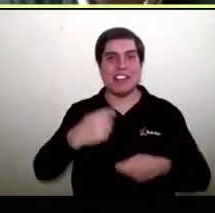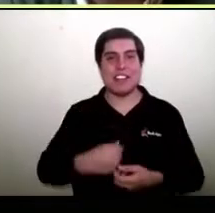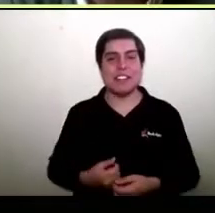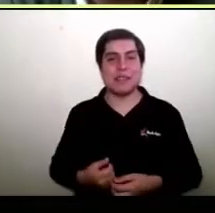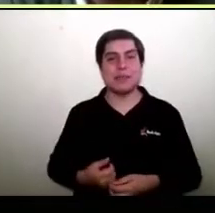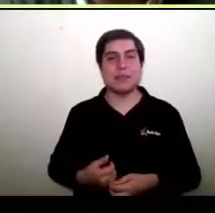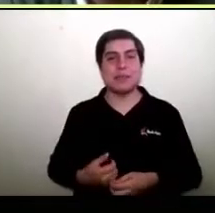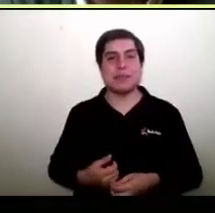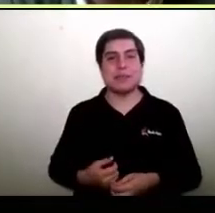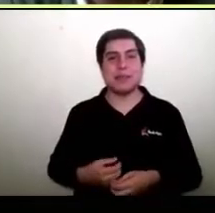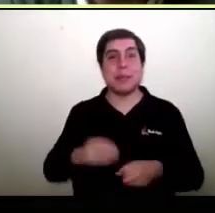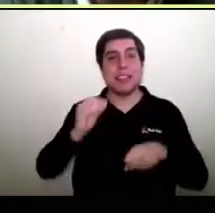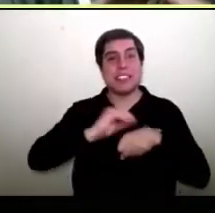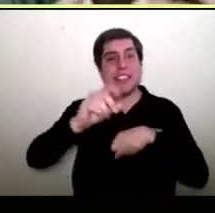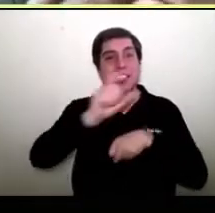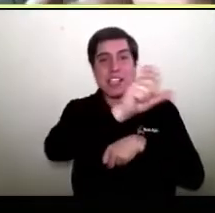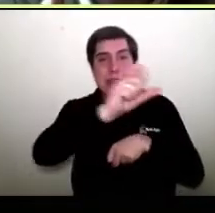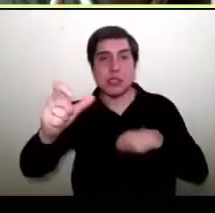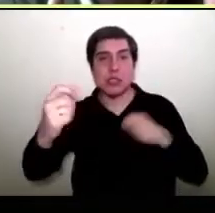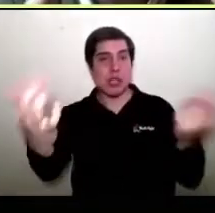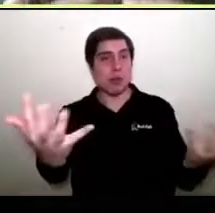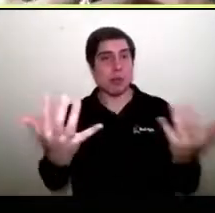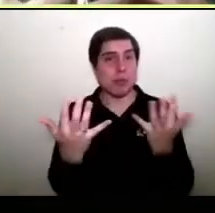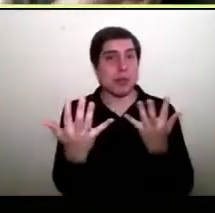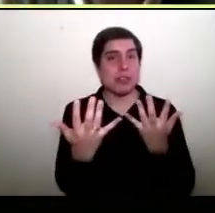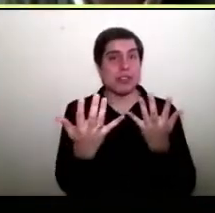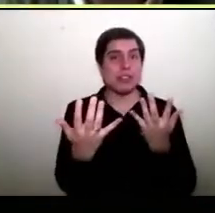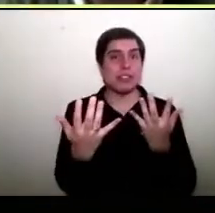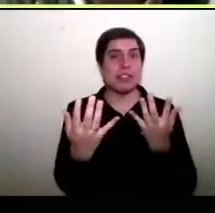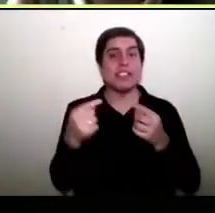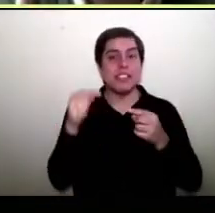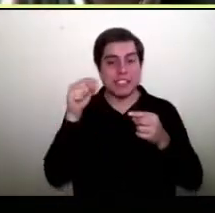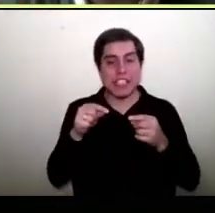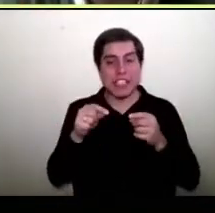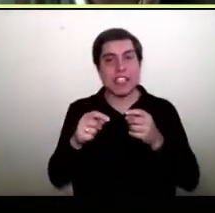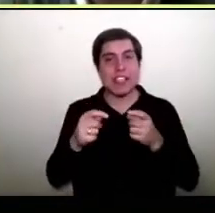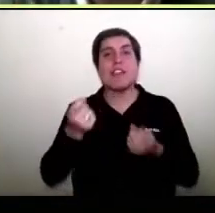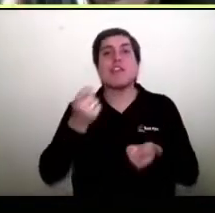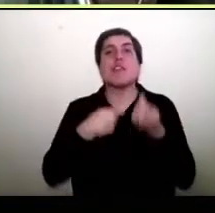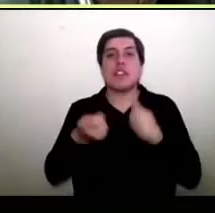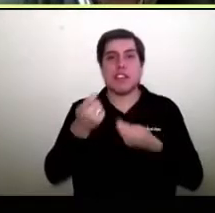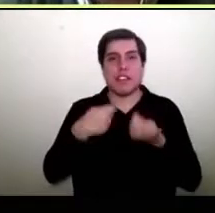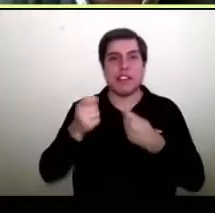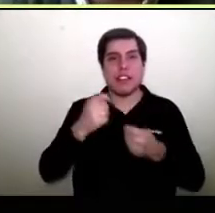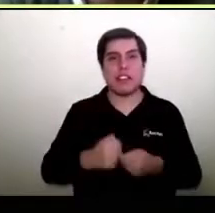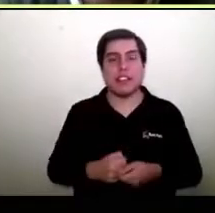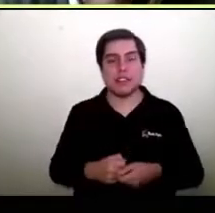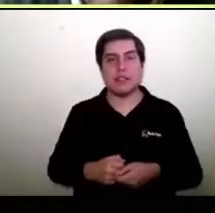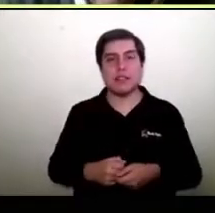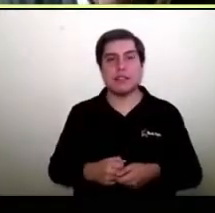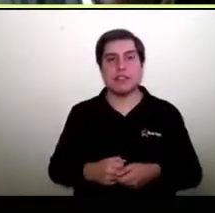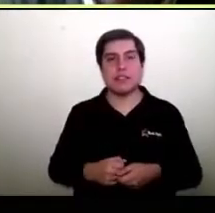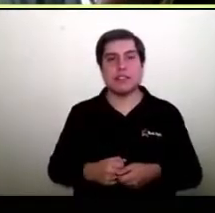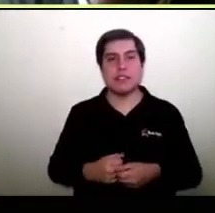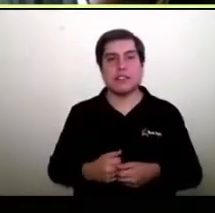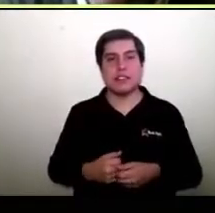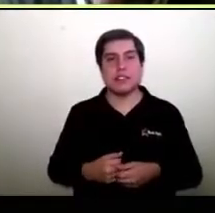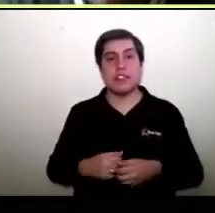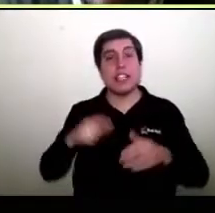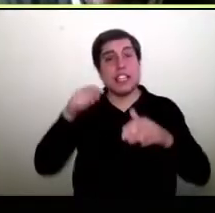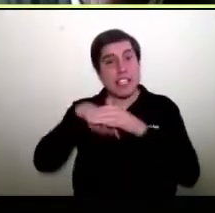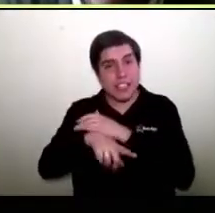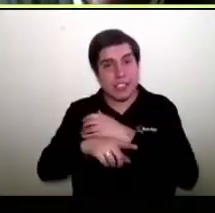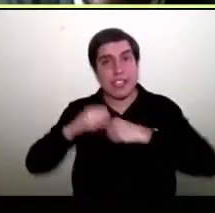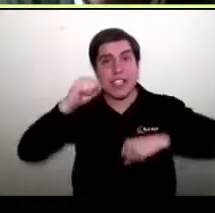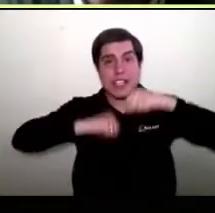Es decir, se le dice a los consumidores que entren a ese sitio y desde ese sitio me conozca mis productos. En su interior hay muchas